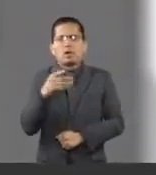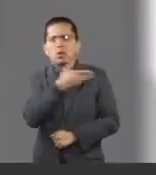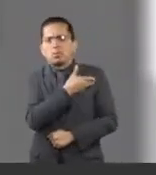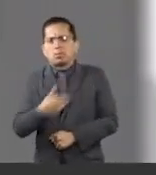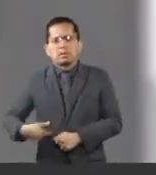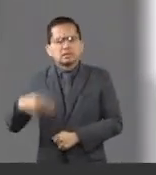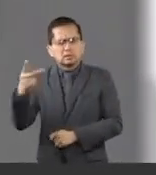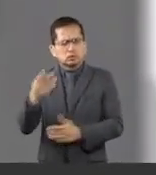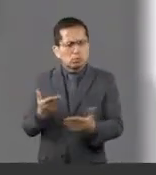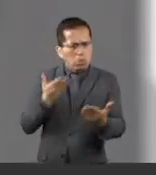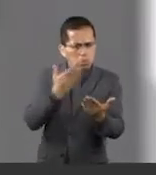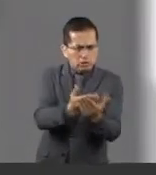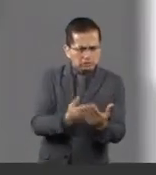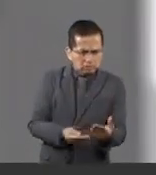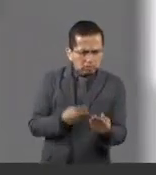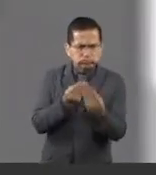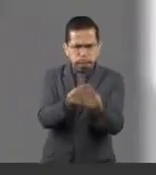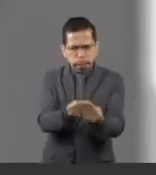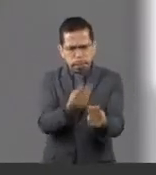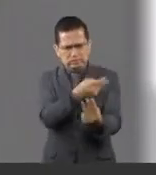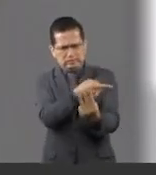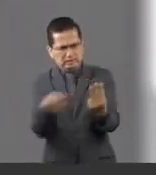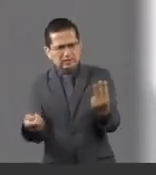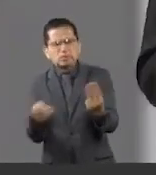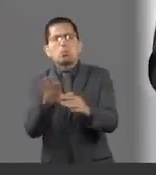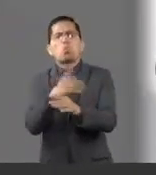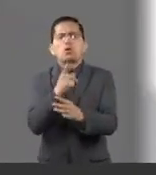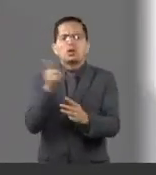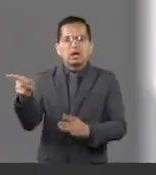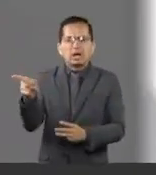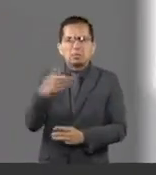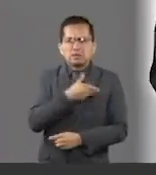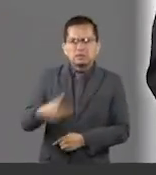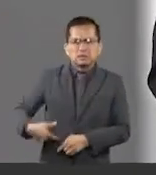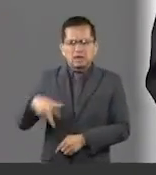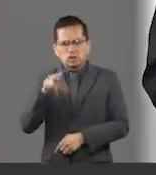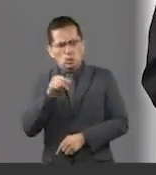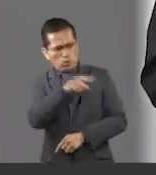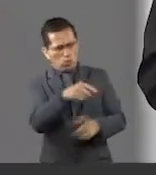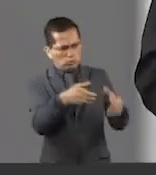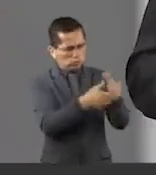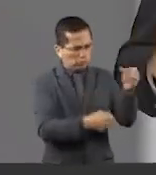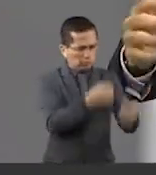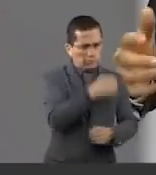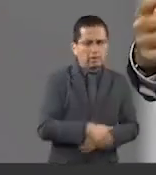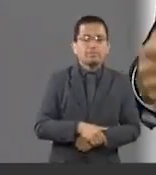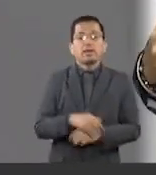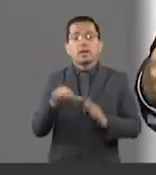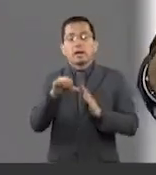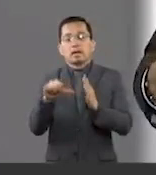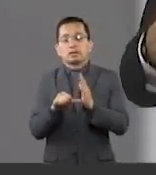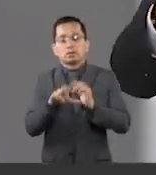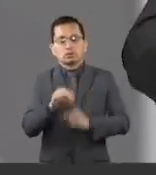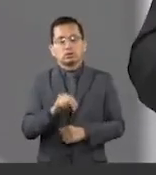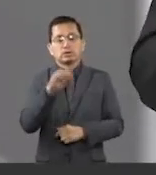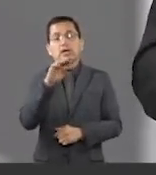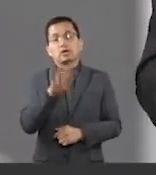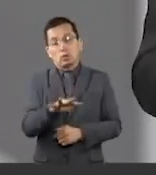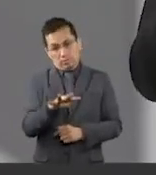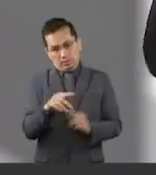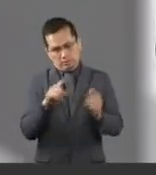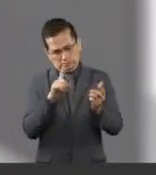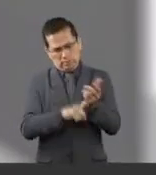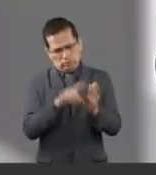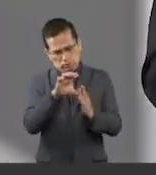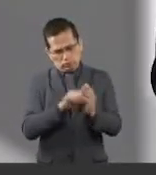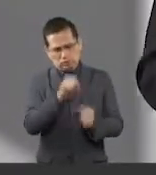y no la presenta, por ejemplo, la Suprema Corte? La respuesta, artículo 89 de la Constitución, en donde se señala que el presidente